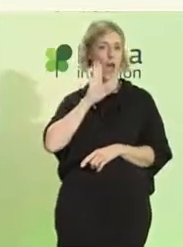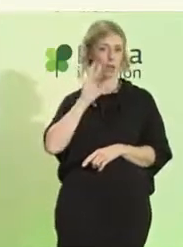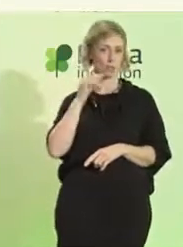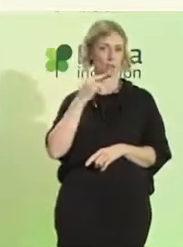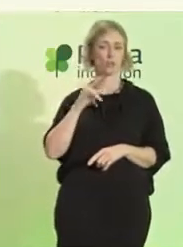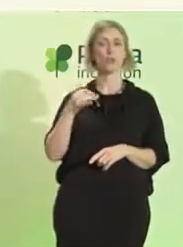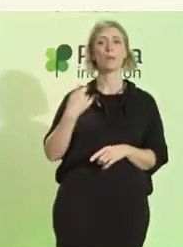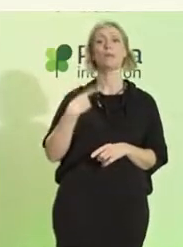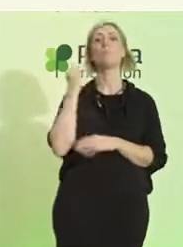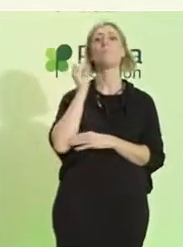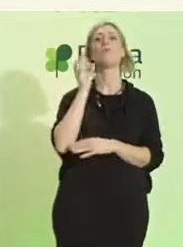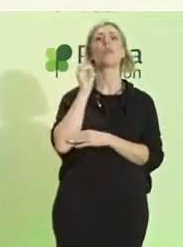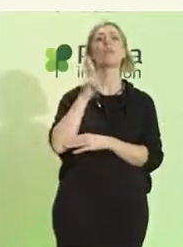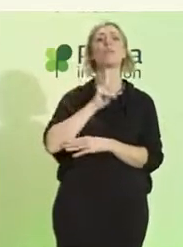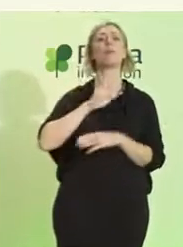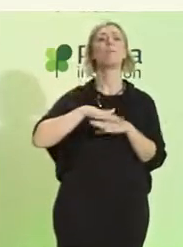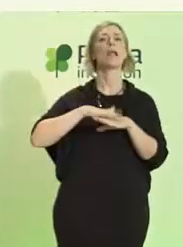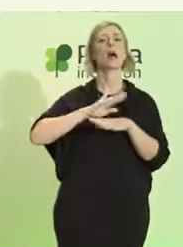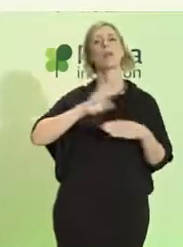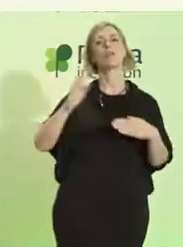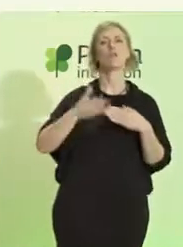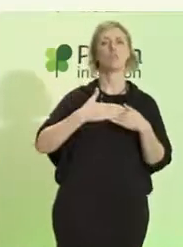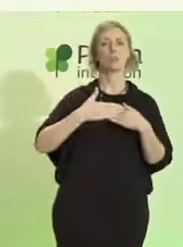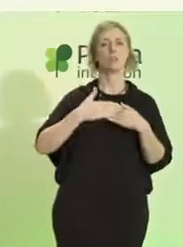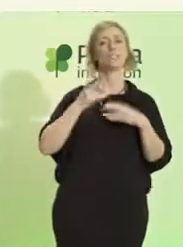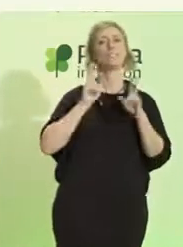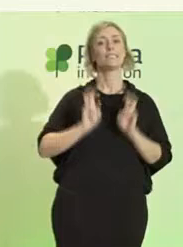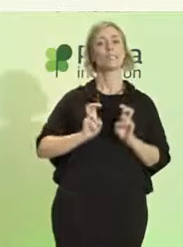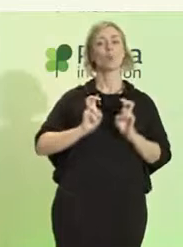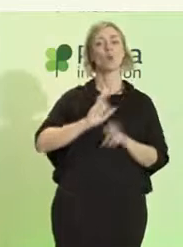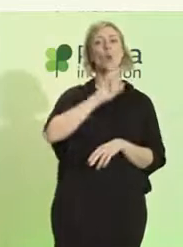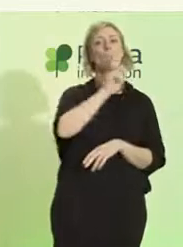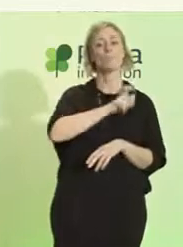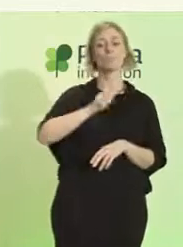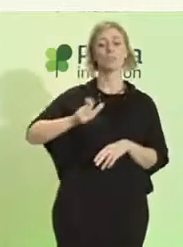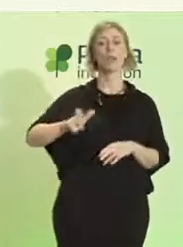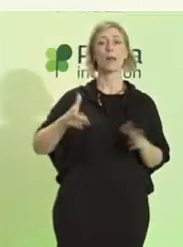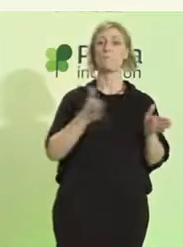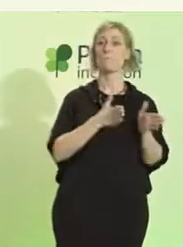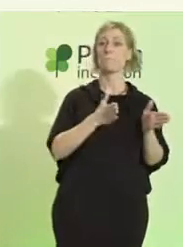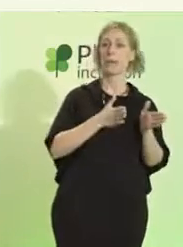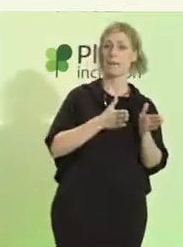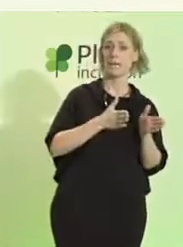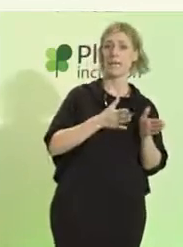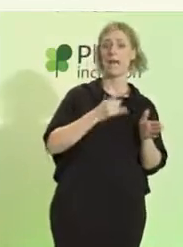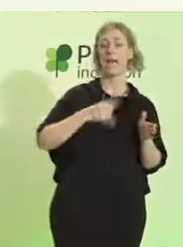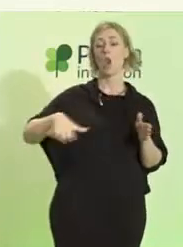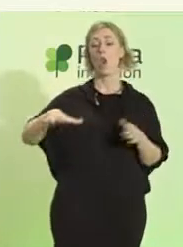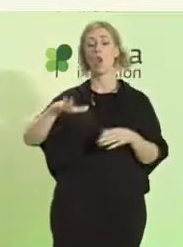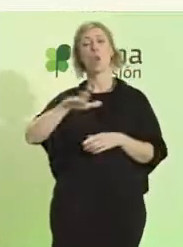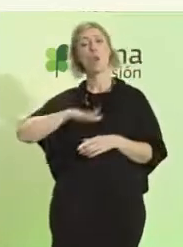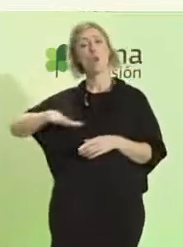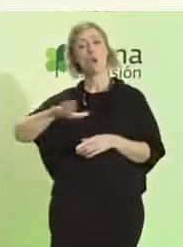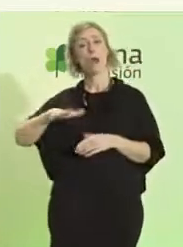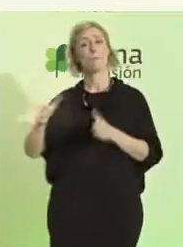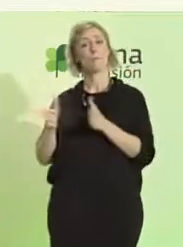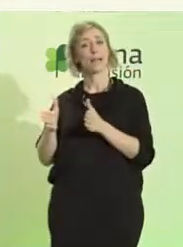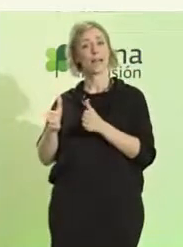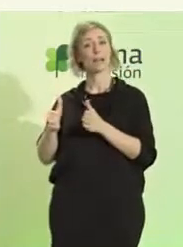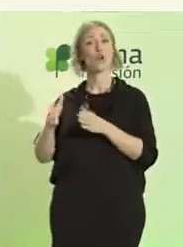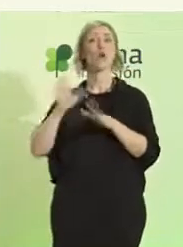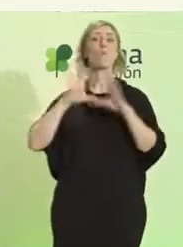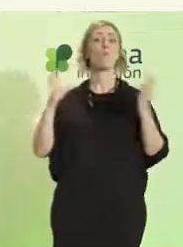titulada Gente Pequeña en Lugares Pequeños, Cambiando el Mundo, a cargo de Stephanie